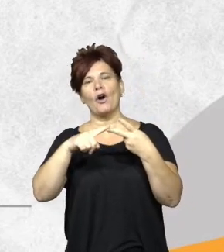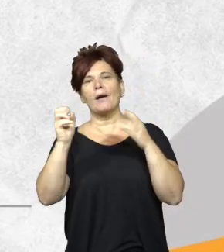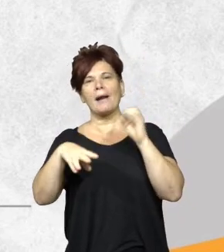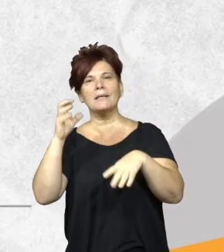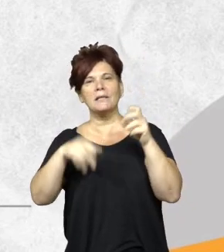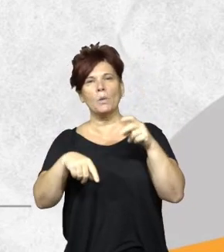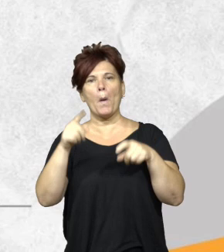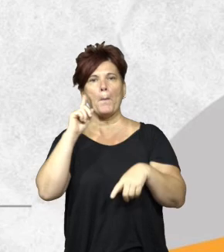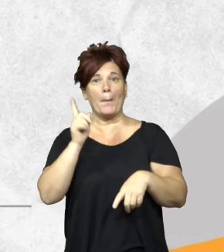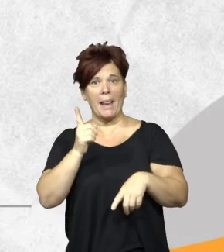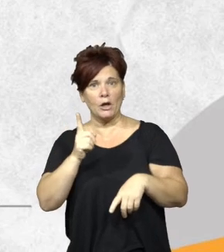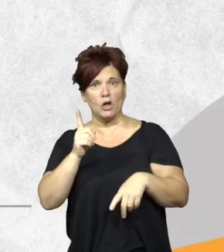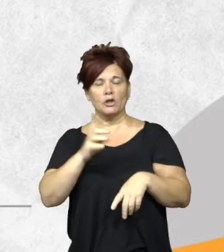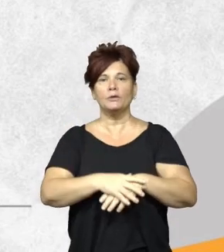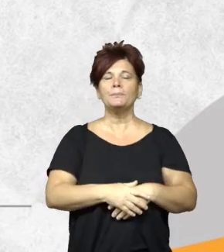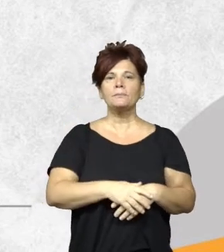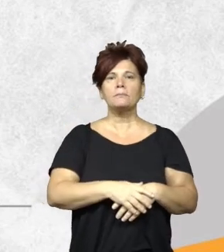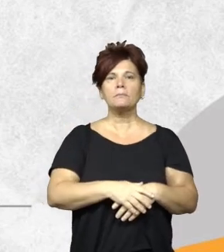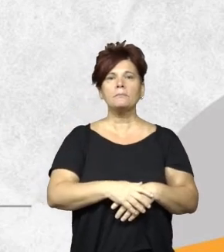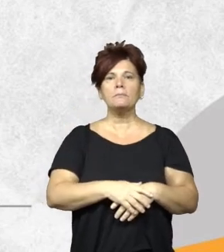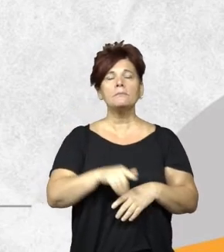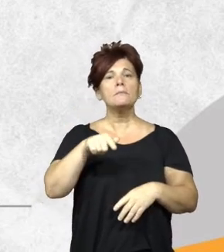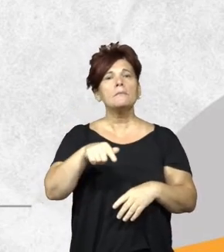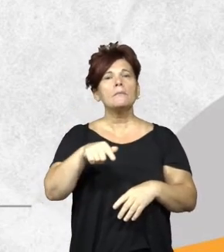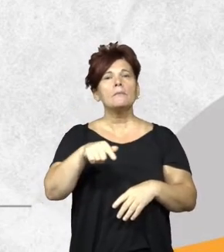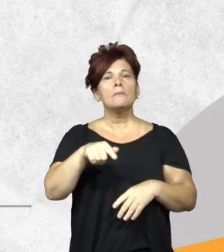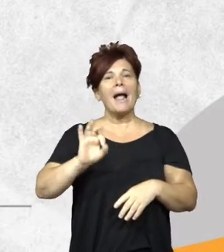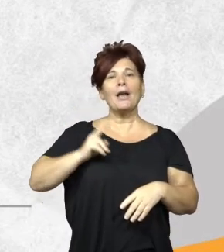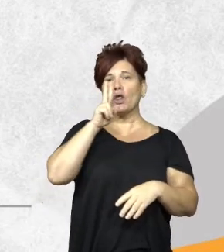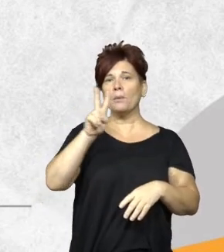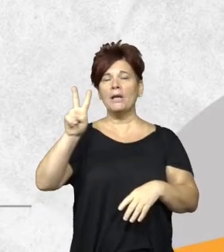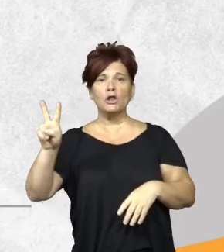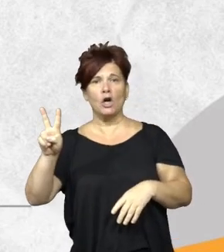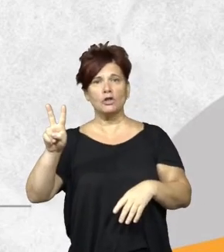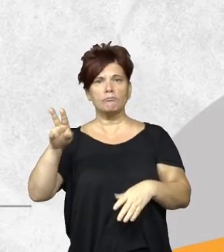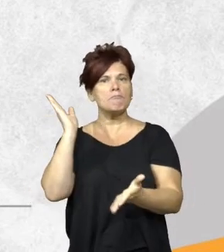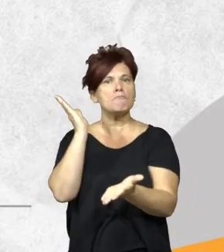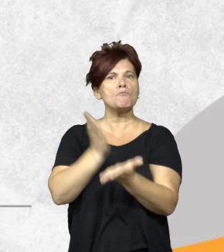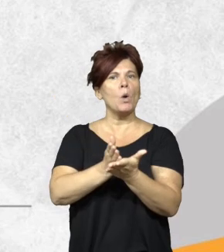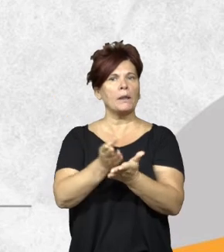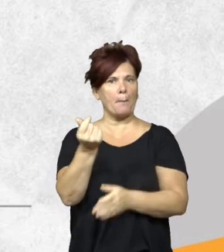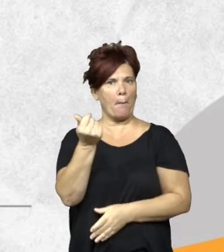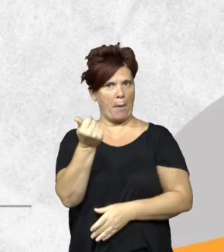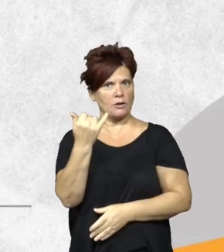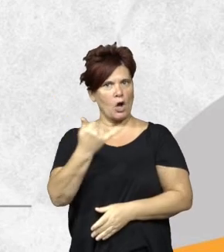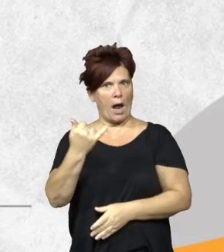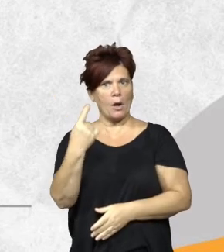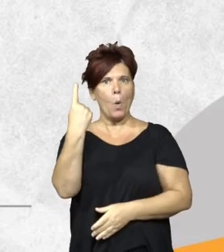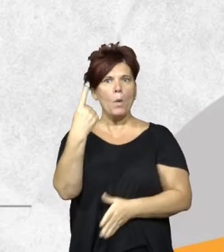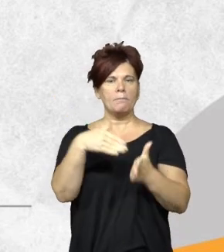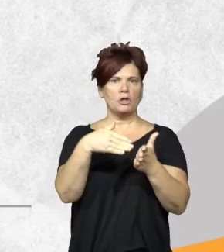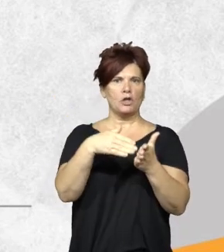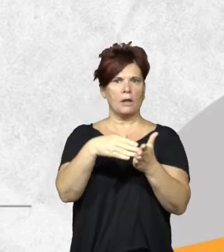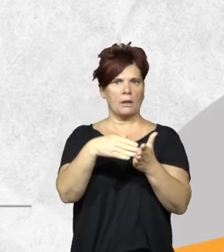fue sacado en el 2002 y pusieron un monto máximo de multas en pesos, un millón de pesos.